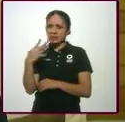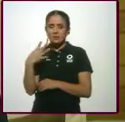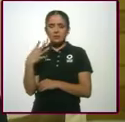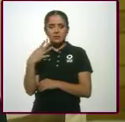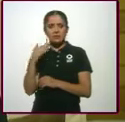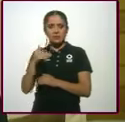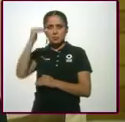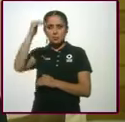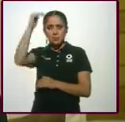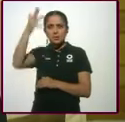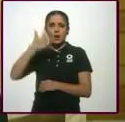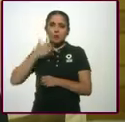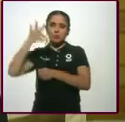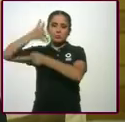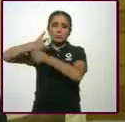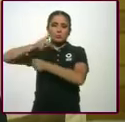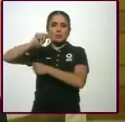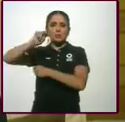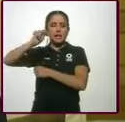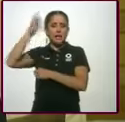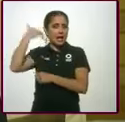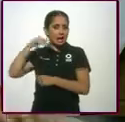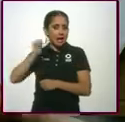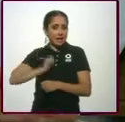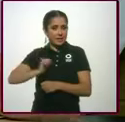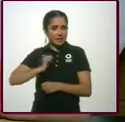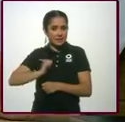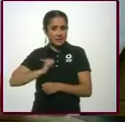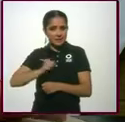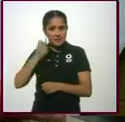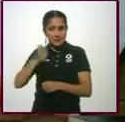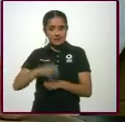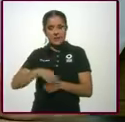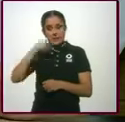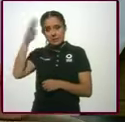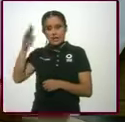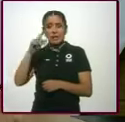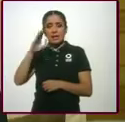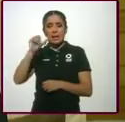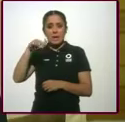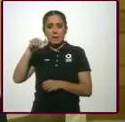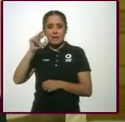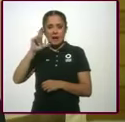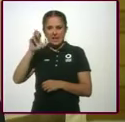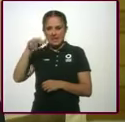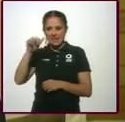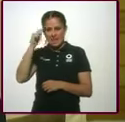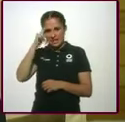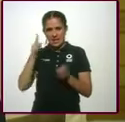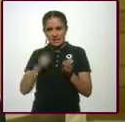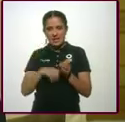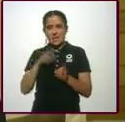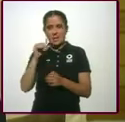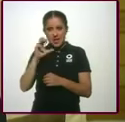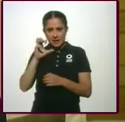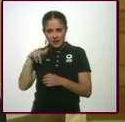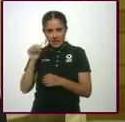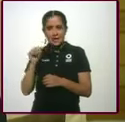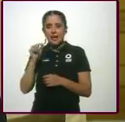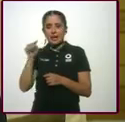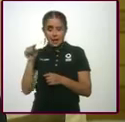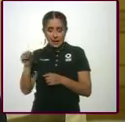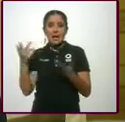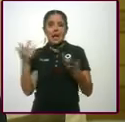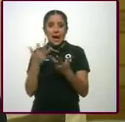parte superior de este edificio, el señor Camarena, si mal no me acuerdo. Guillermo González Camarena. Guillermo González Camarena fue el